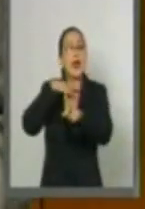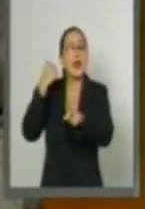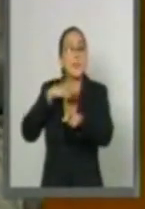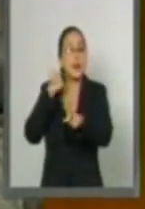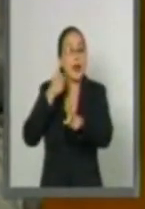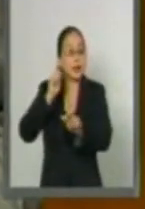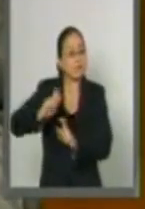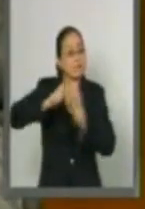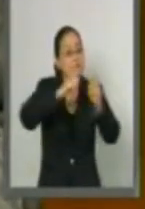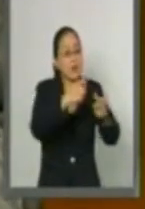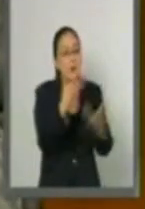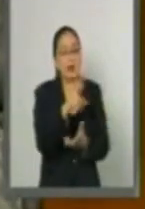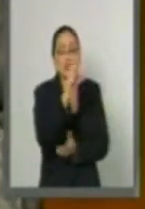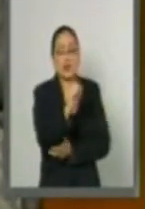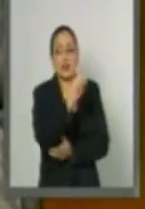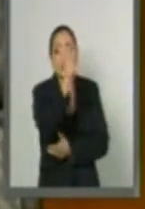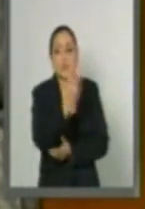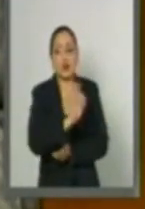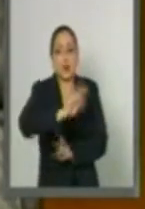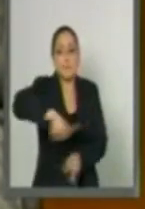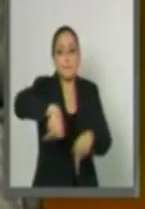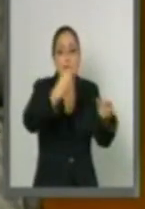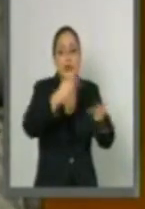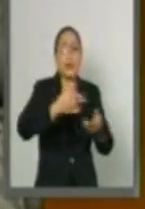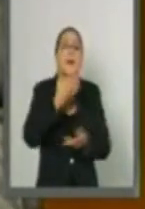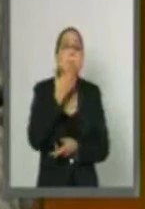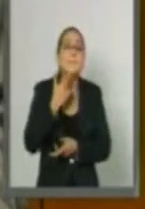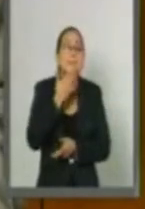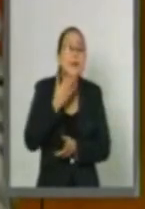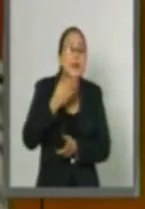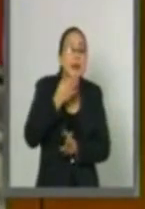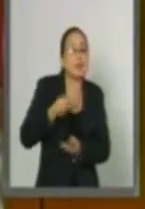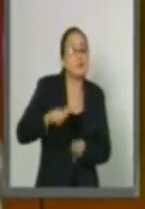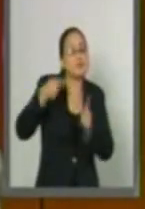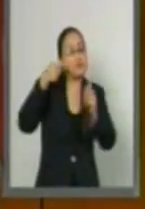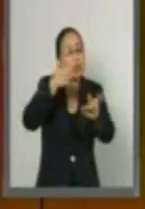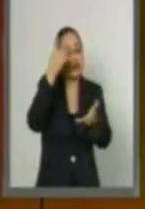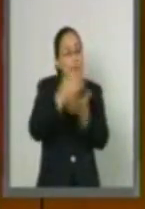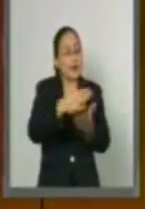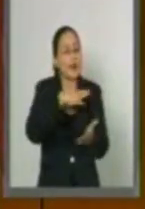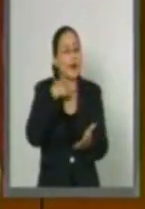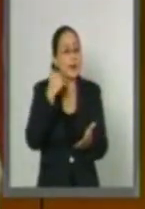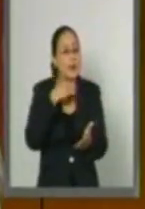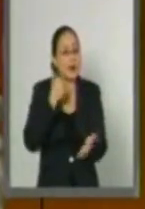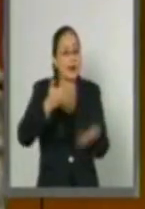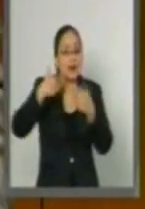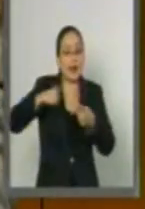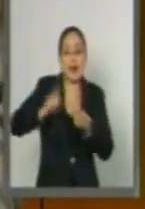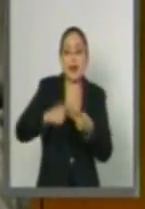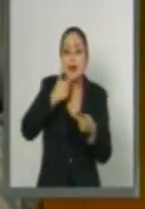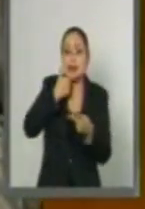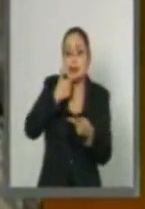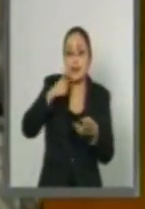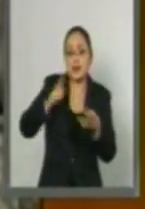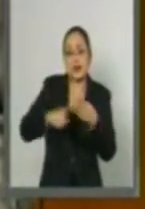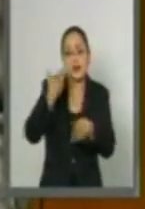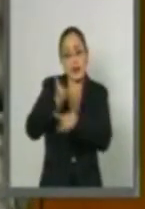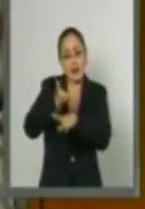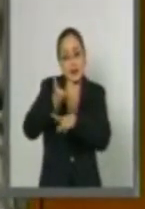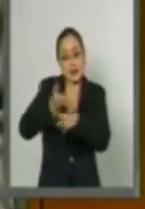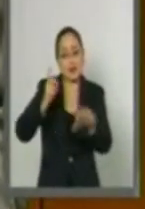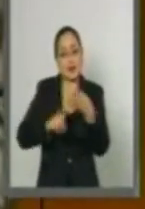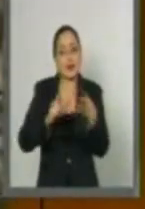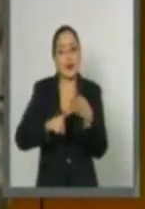país al que se destinan cerca del 60% del valor de las exportaciones, seguido de Reino Unido, Estados Unidos,